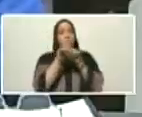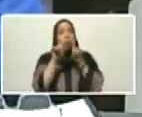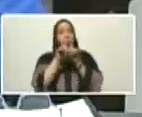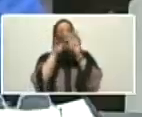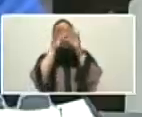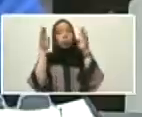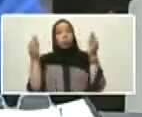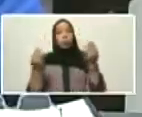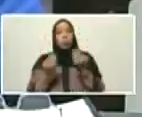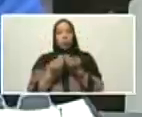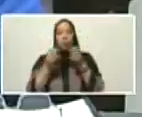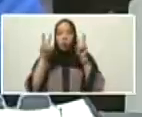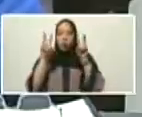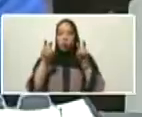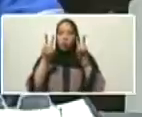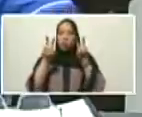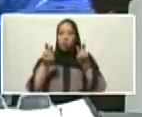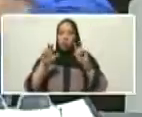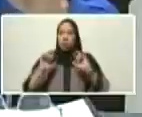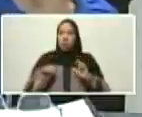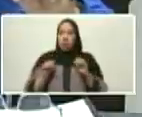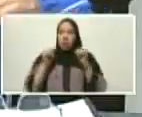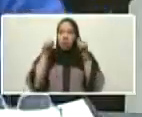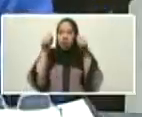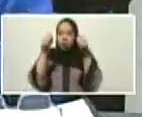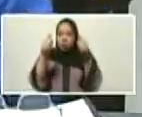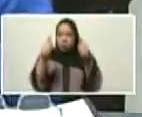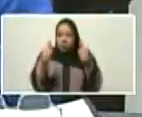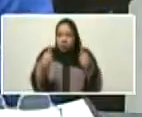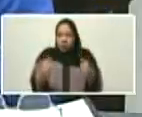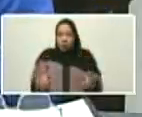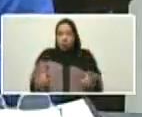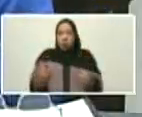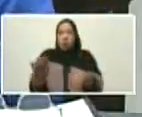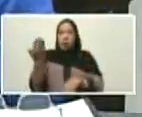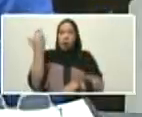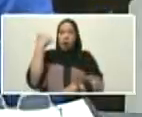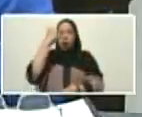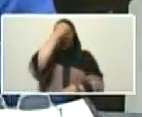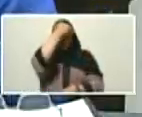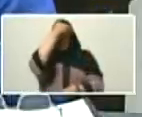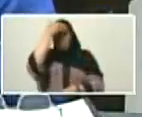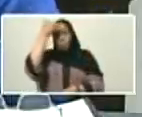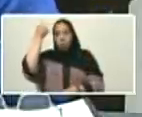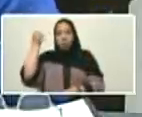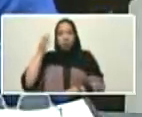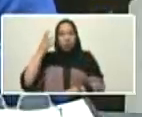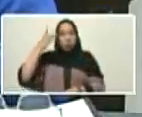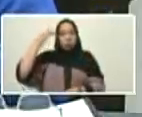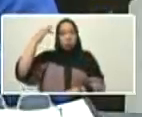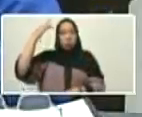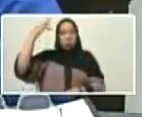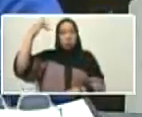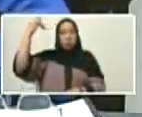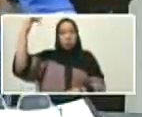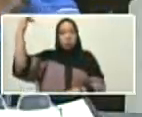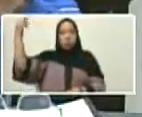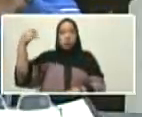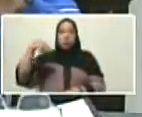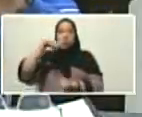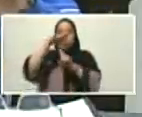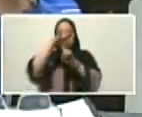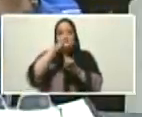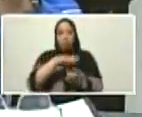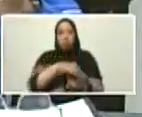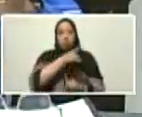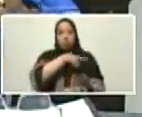y nacerá y en la ceniza quedarán los sueños trágicos de los que quieren